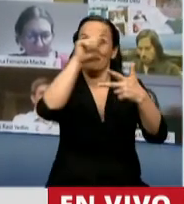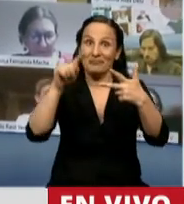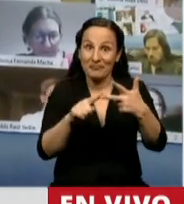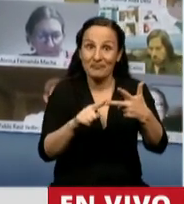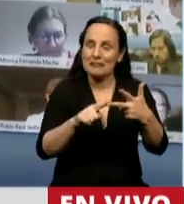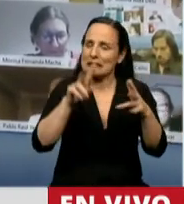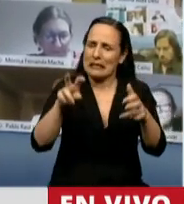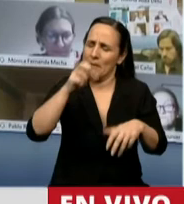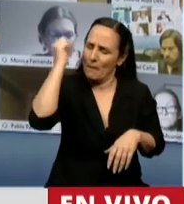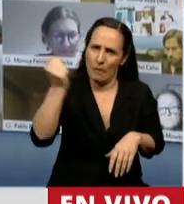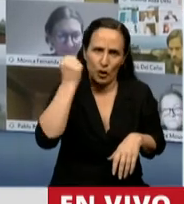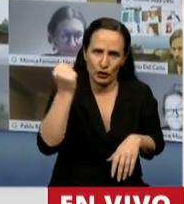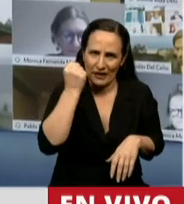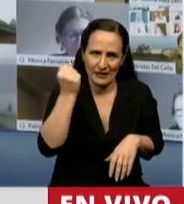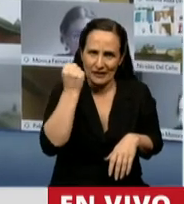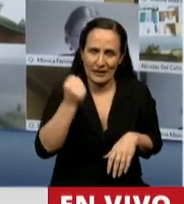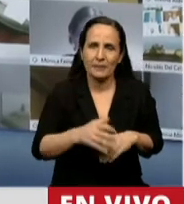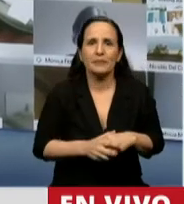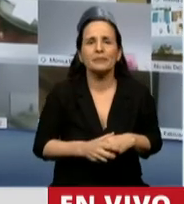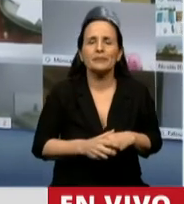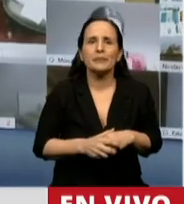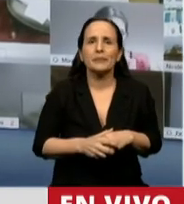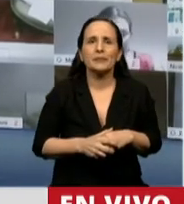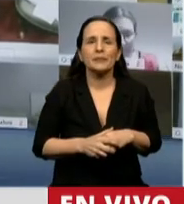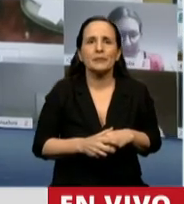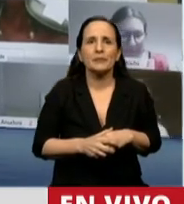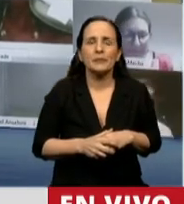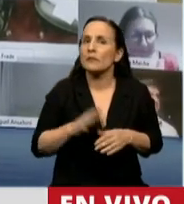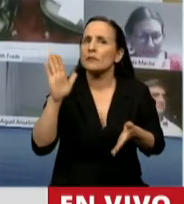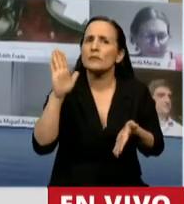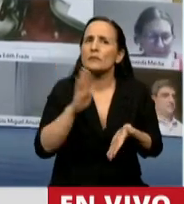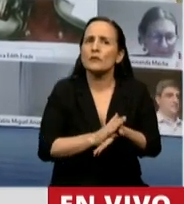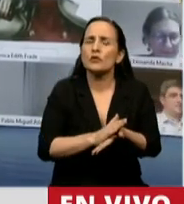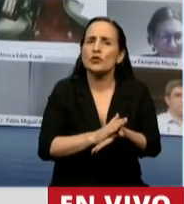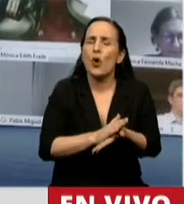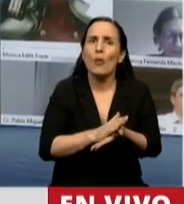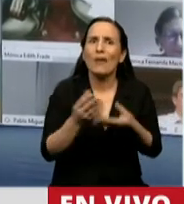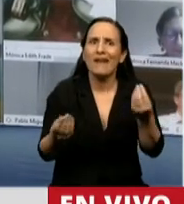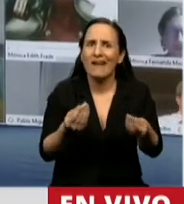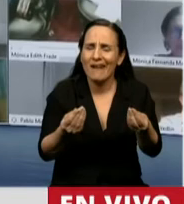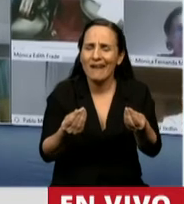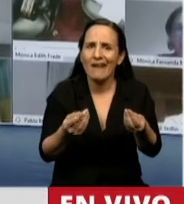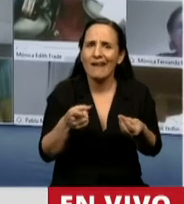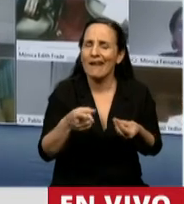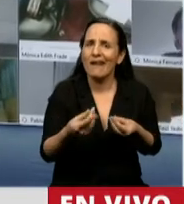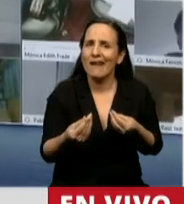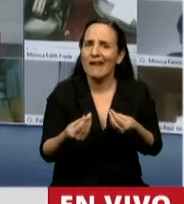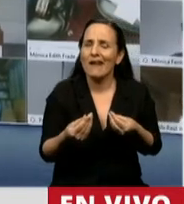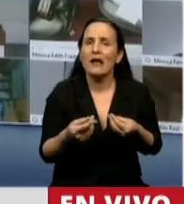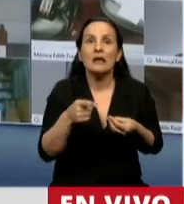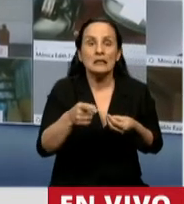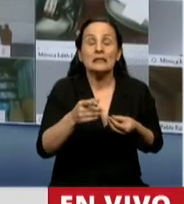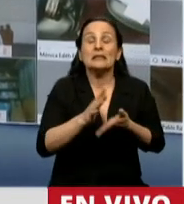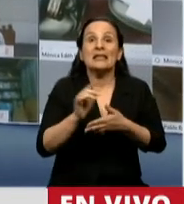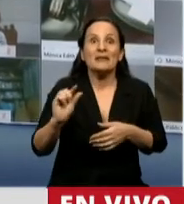creo que es importante, tiene que ver con la regularización de los